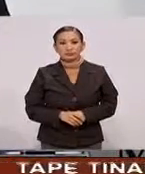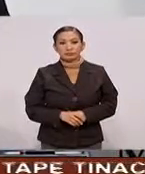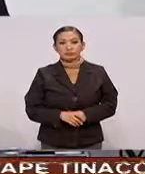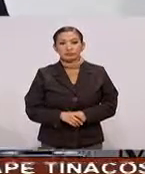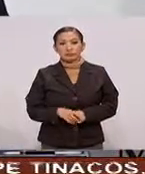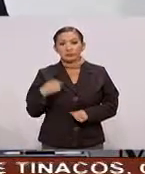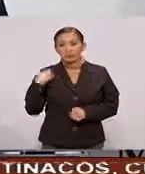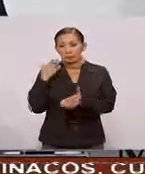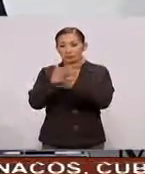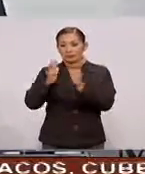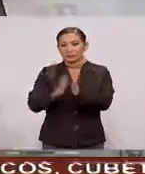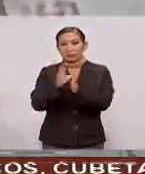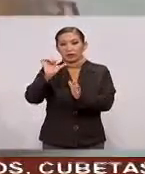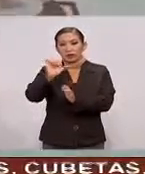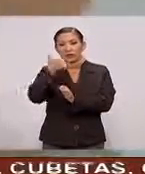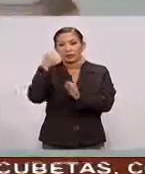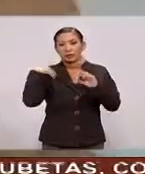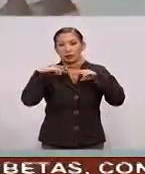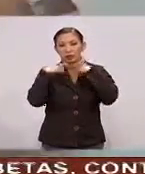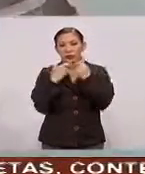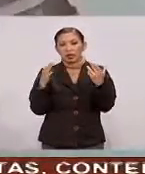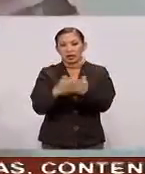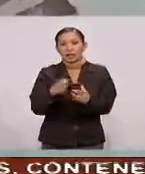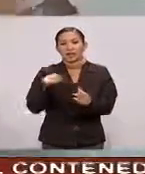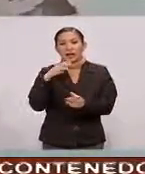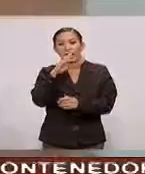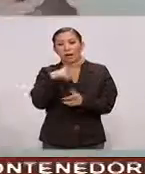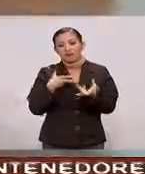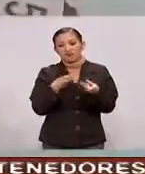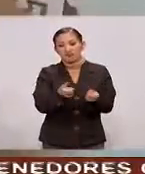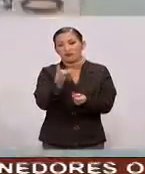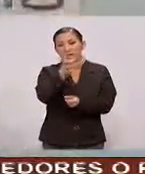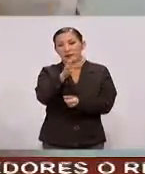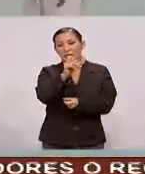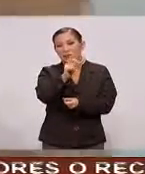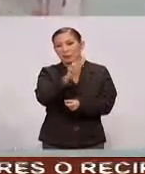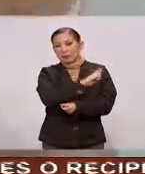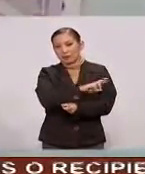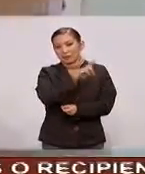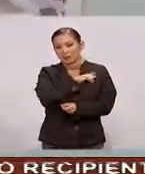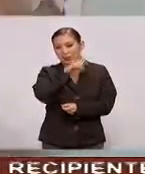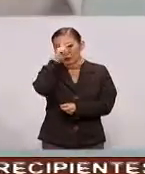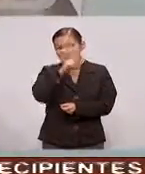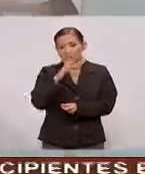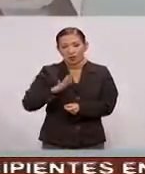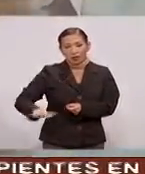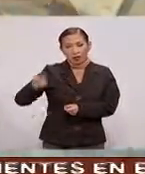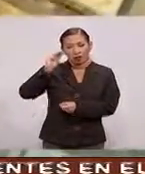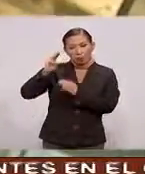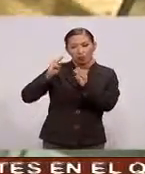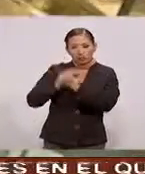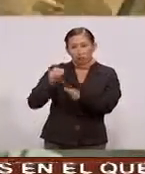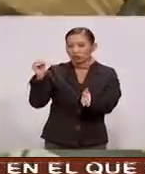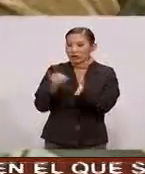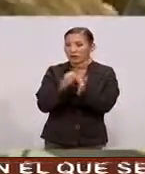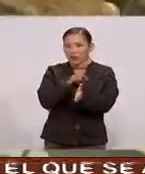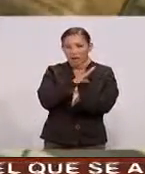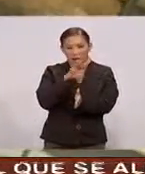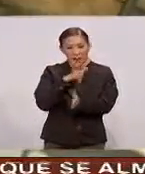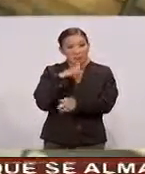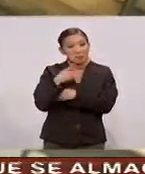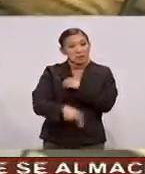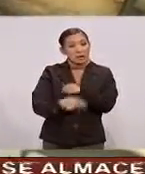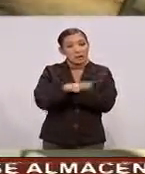Al participar En la onceava cumbre De capital privado De México Dijo que a pesar De la mejoría Del entorno global Sigue presente El